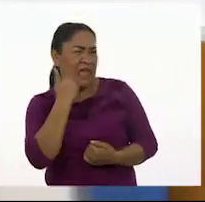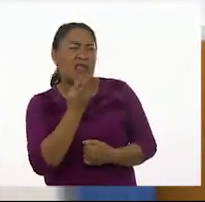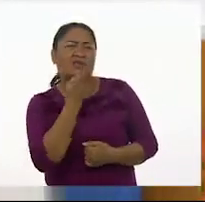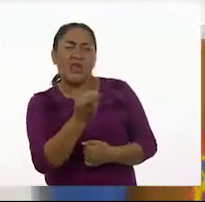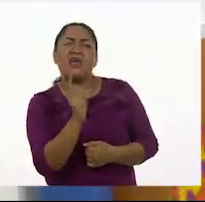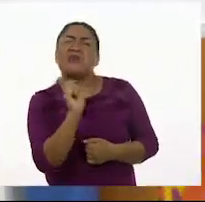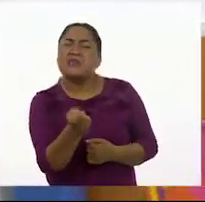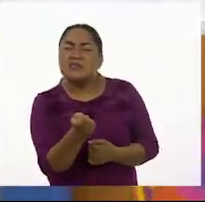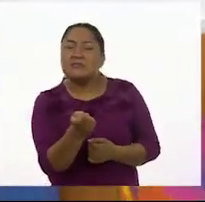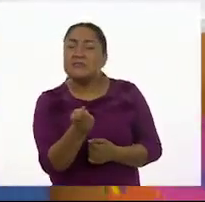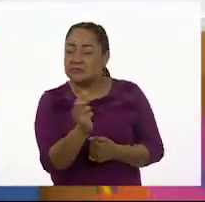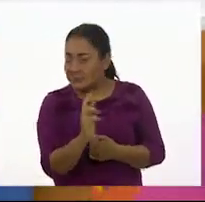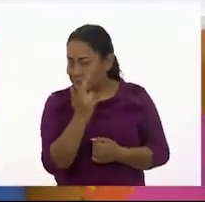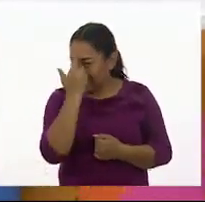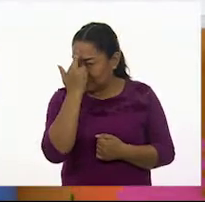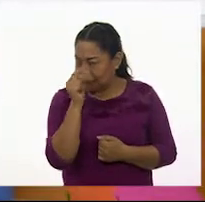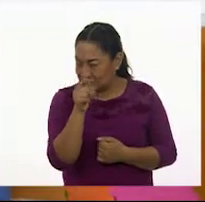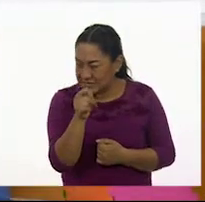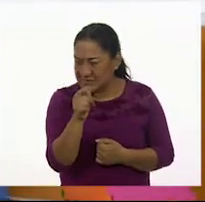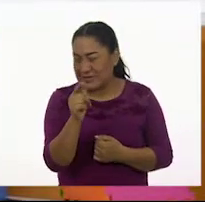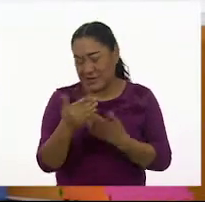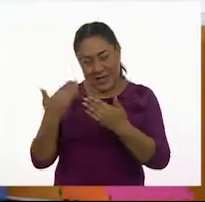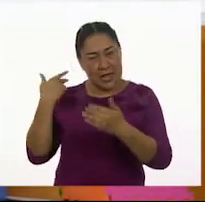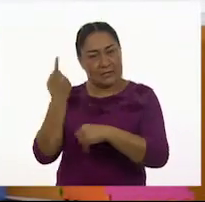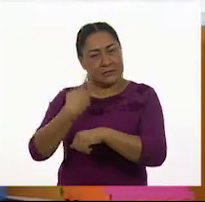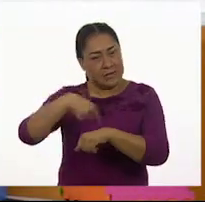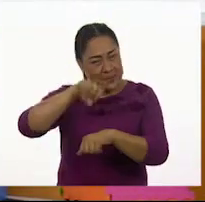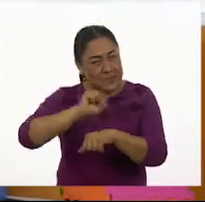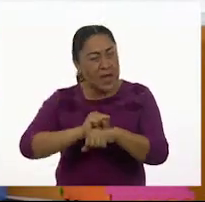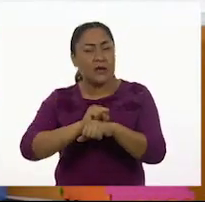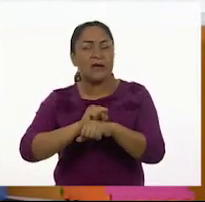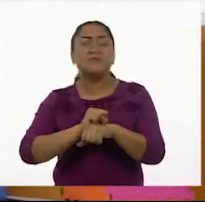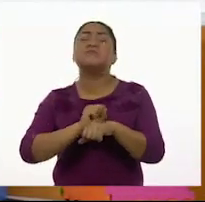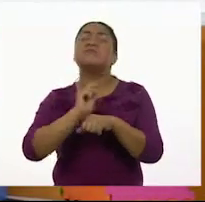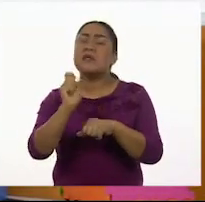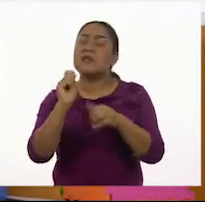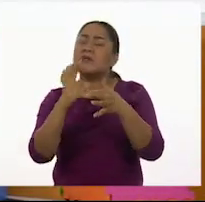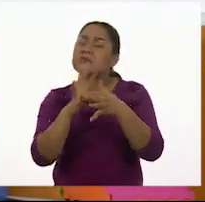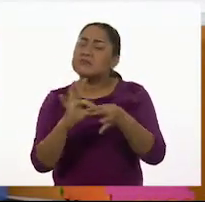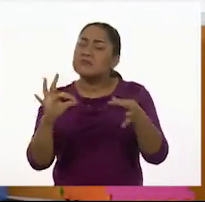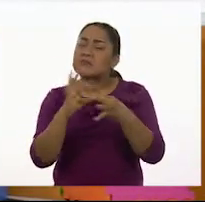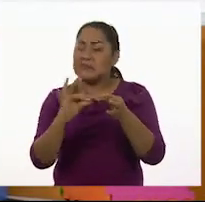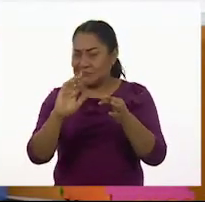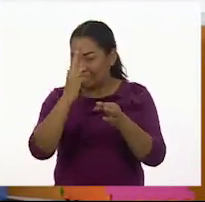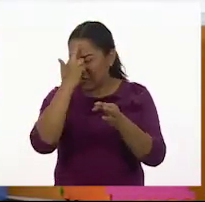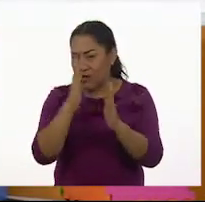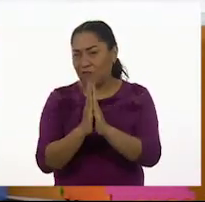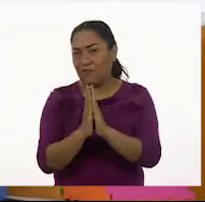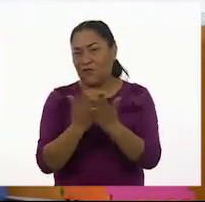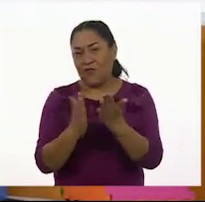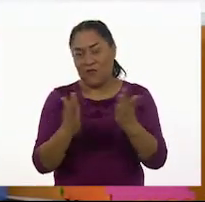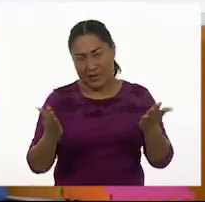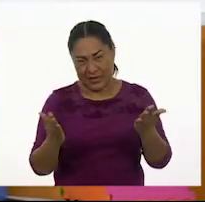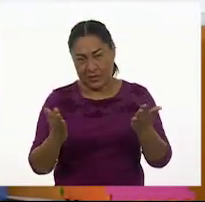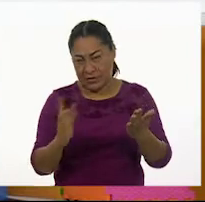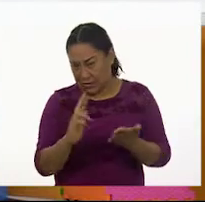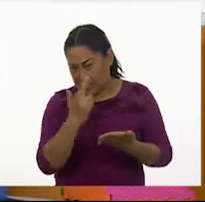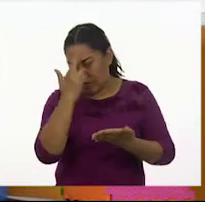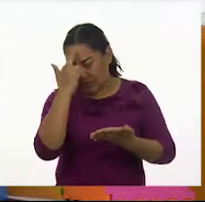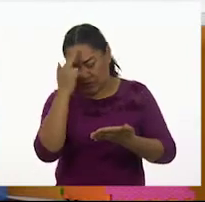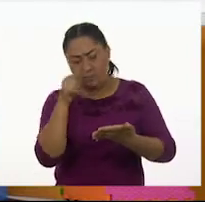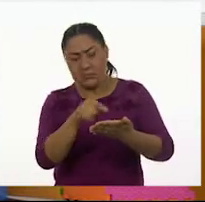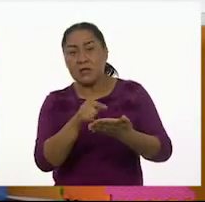sé. Recordemos un poquito. Desde la semana pasada empezamos a trabajar folletos. Recuerda que eran